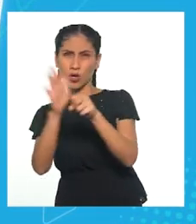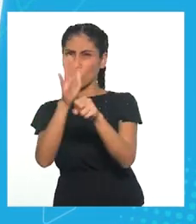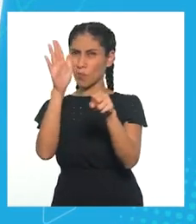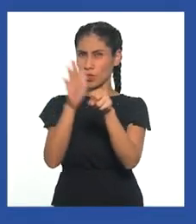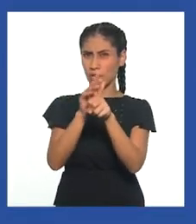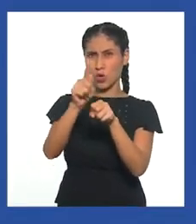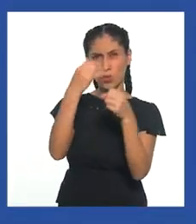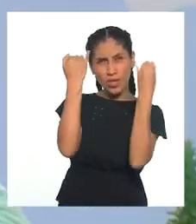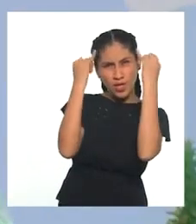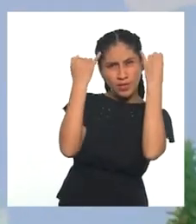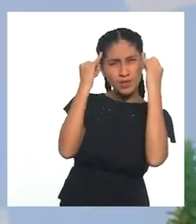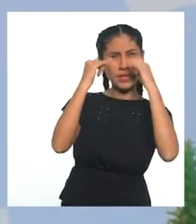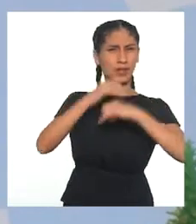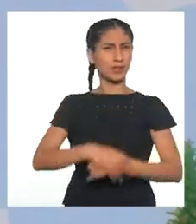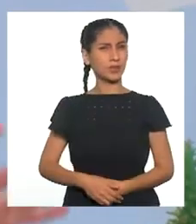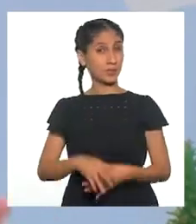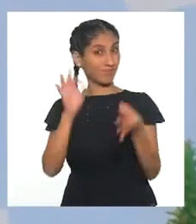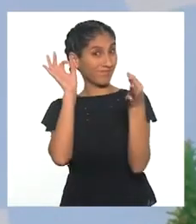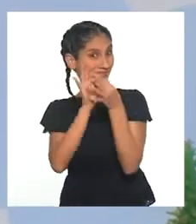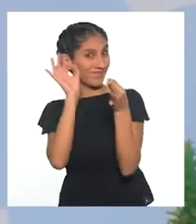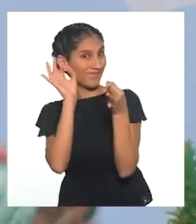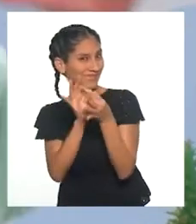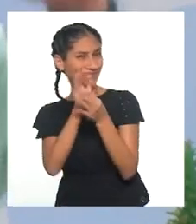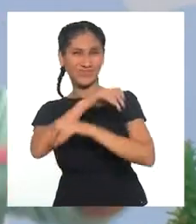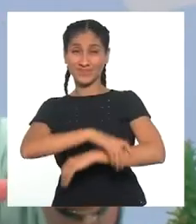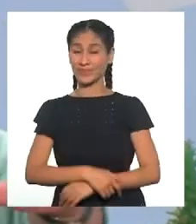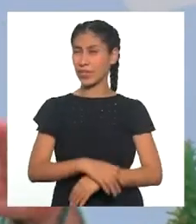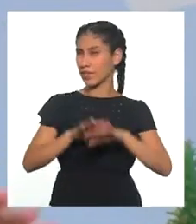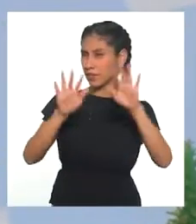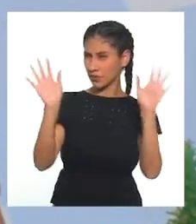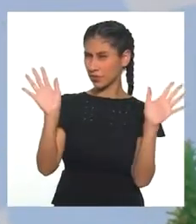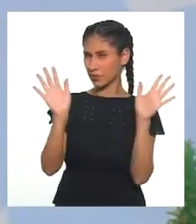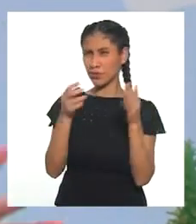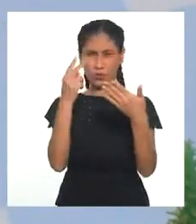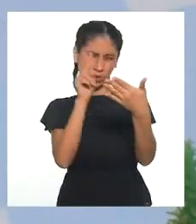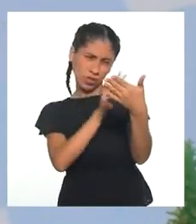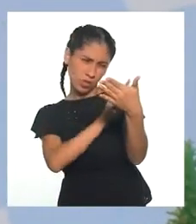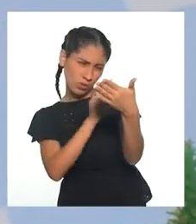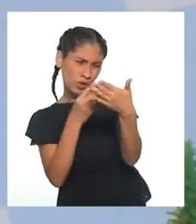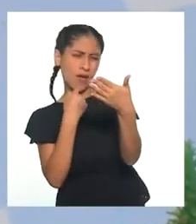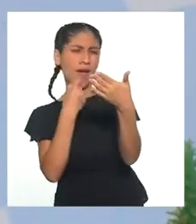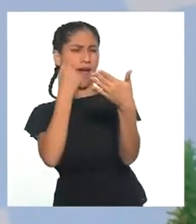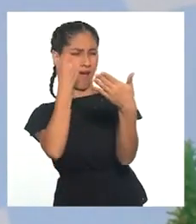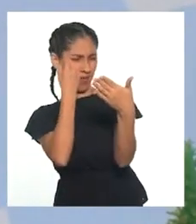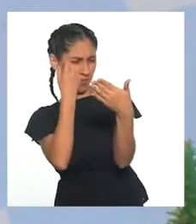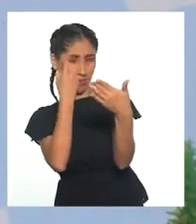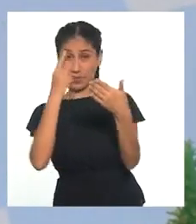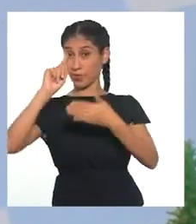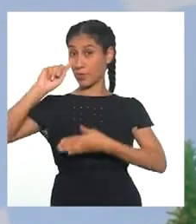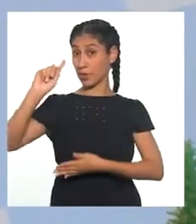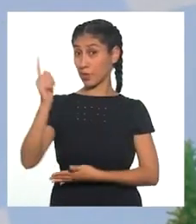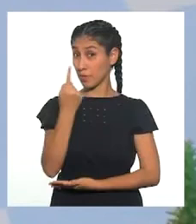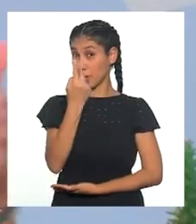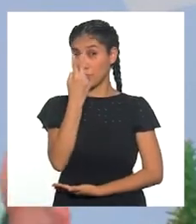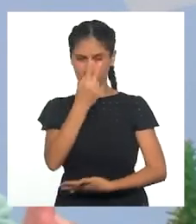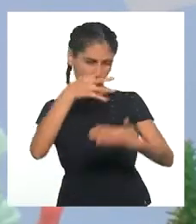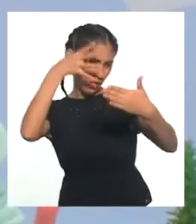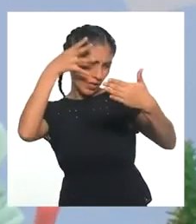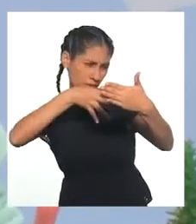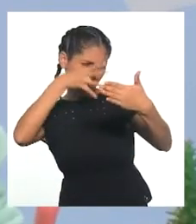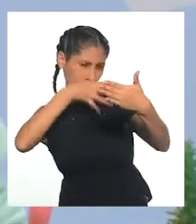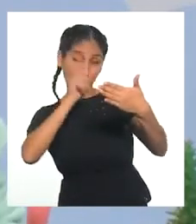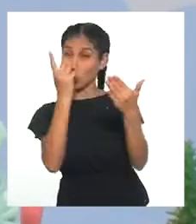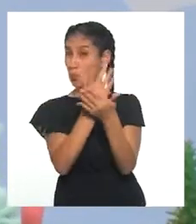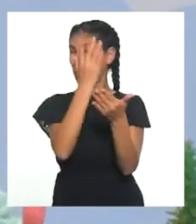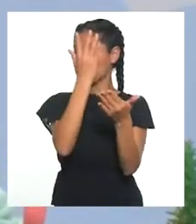sola idea. Excelente, Gugliana. Entonces, por lo que voy entendiendo, primero debemos identificar un